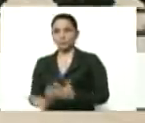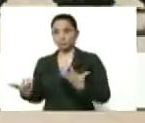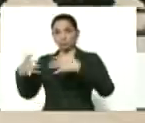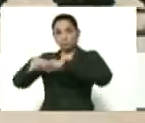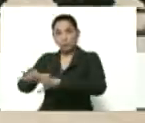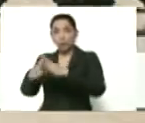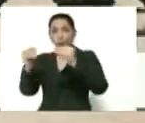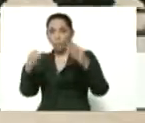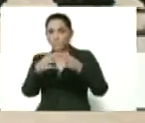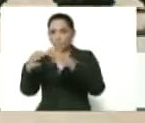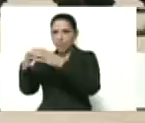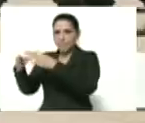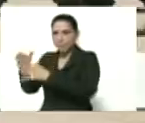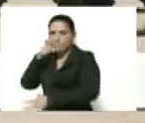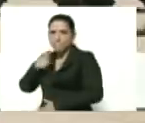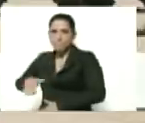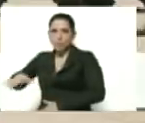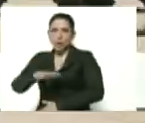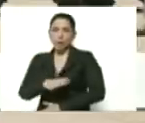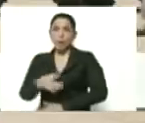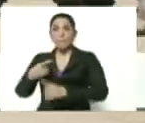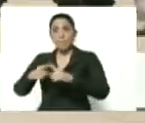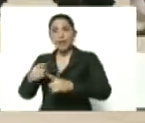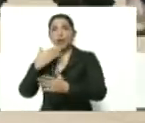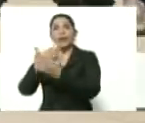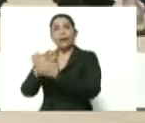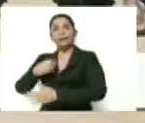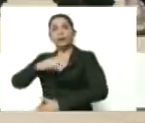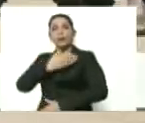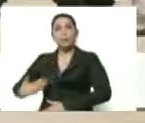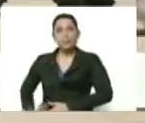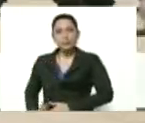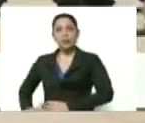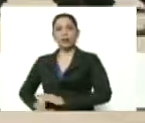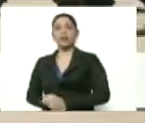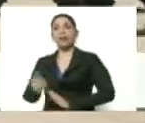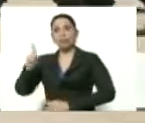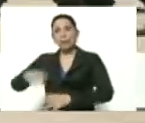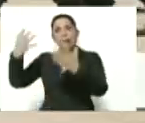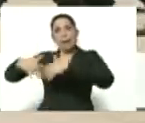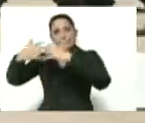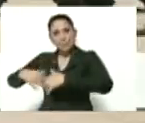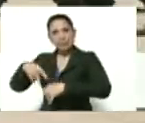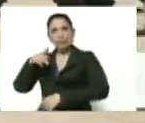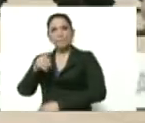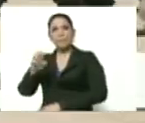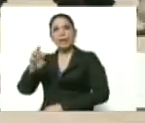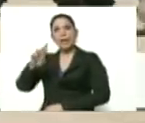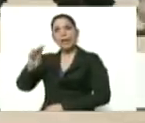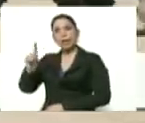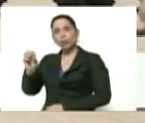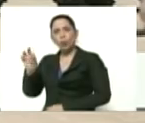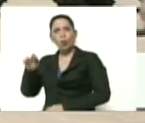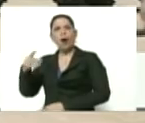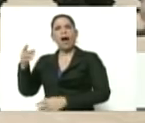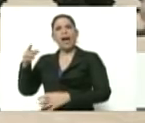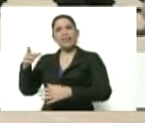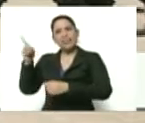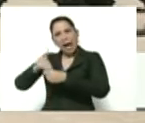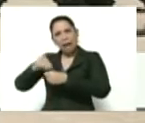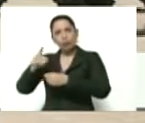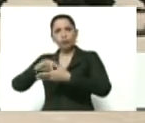sectores de la población. Pero acá nuestro presidente de la empresa, Pedro Camejo, nos va a dar unos datos técnicos del proceso